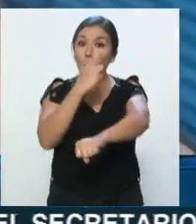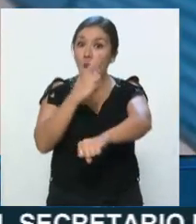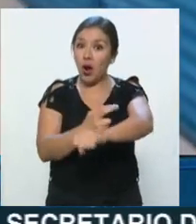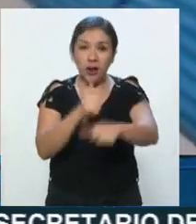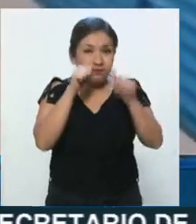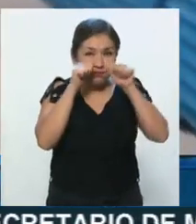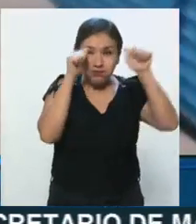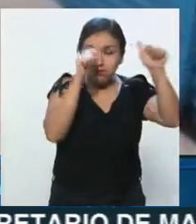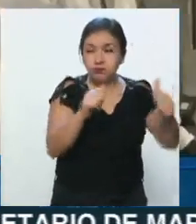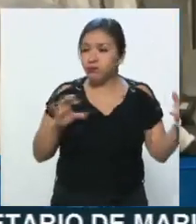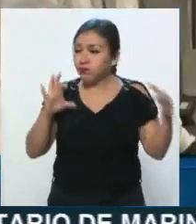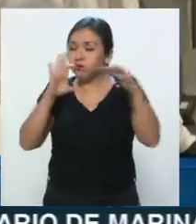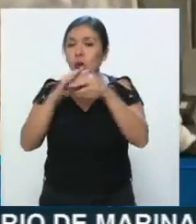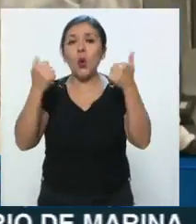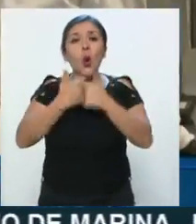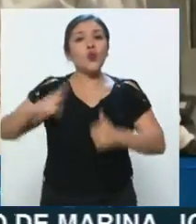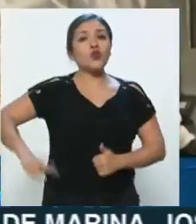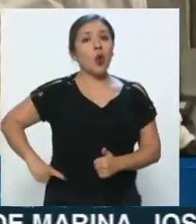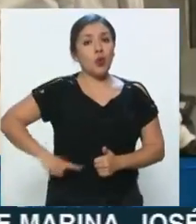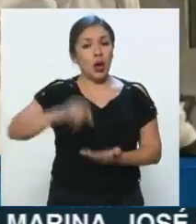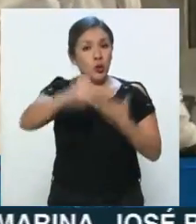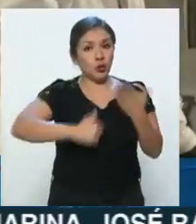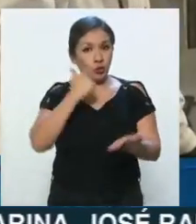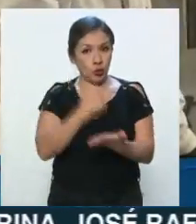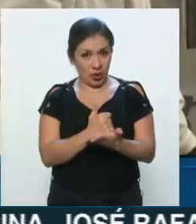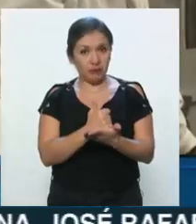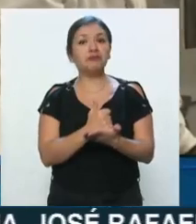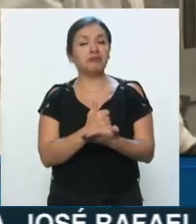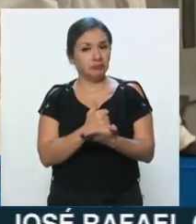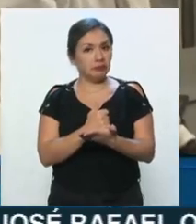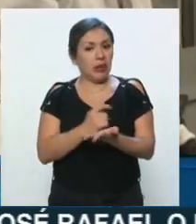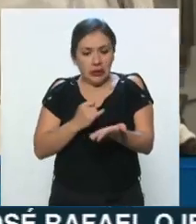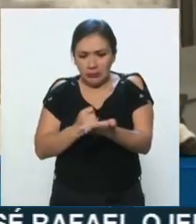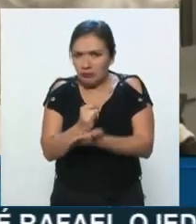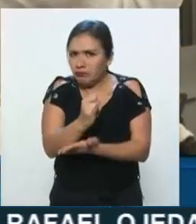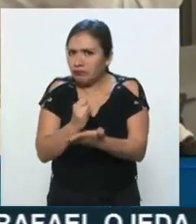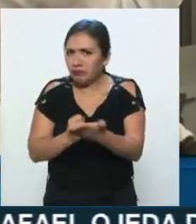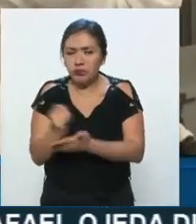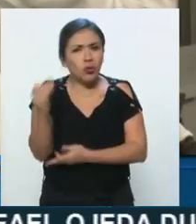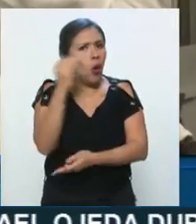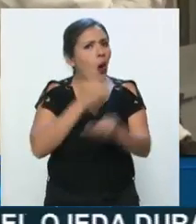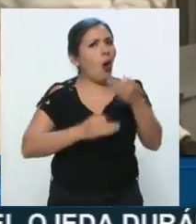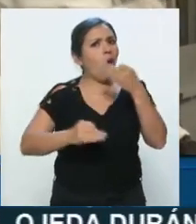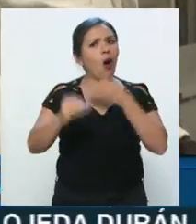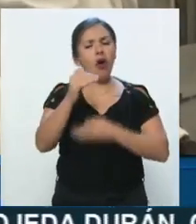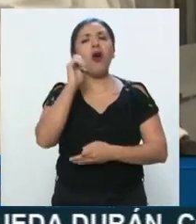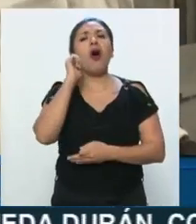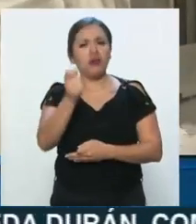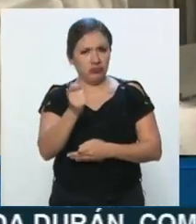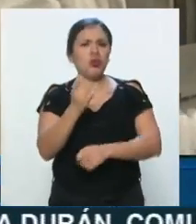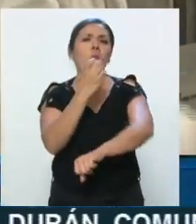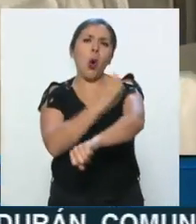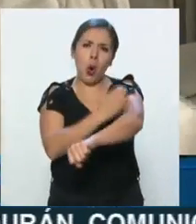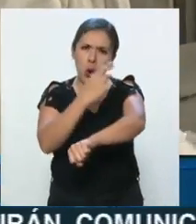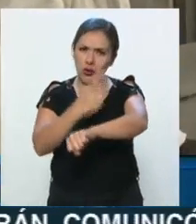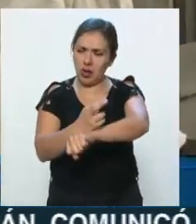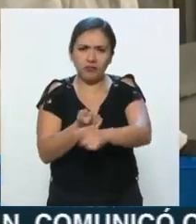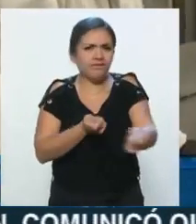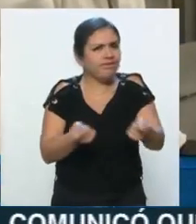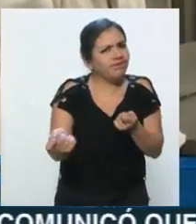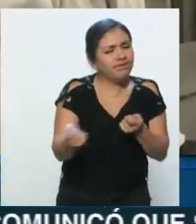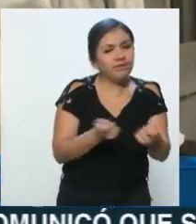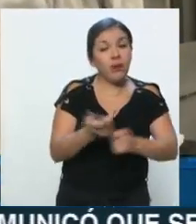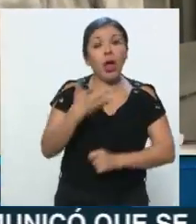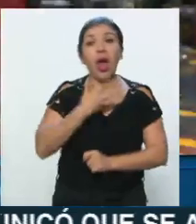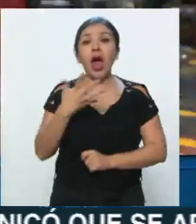completo con el gobierno de la ciudad. Todas las decisiones las estamos tomando de manera coordinada, prácticamente tenemos